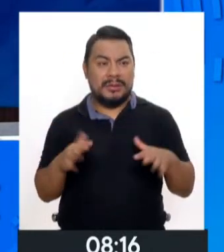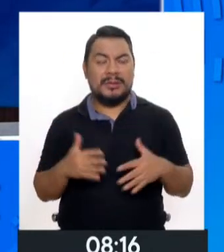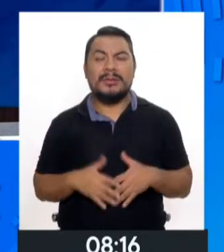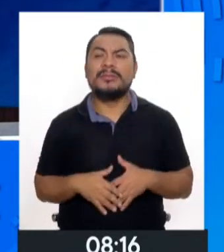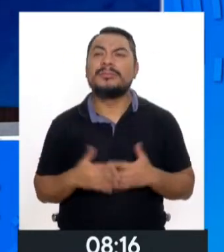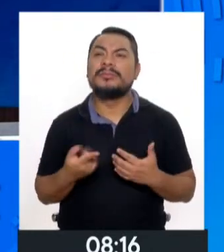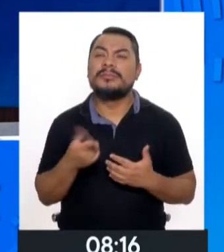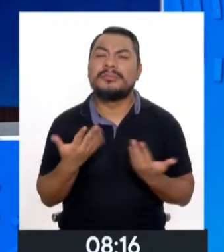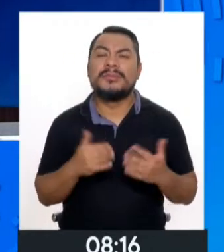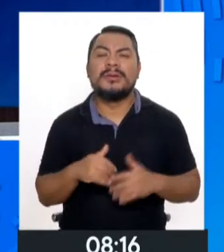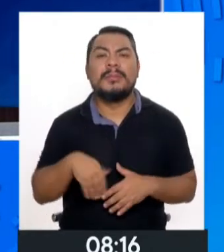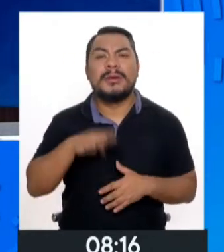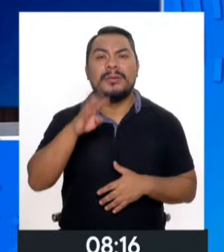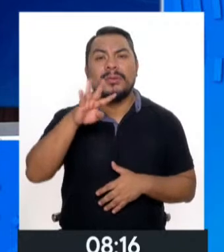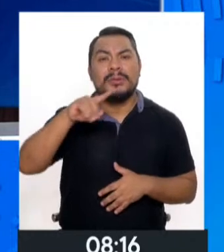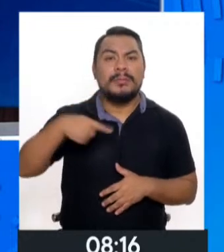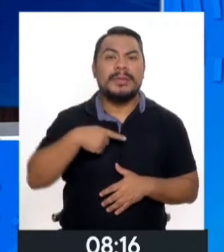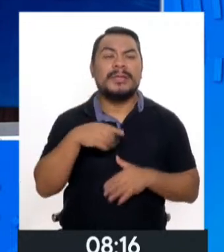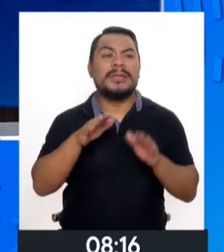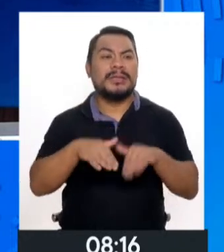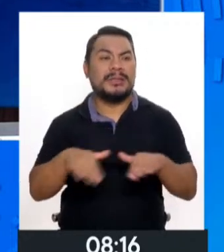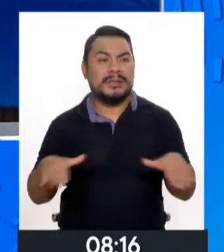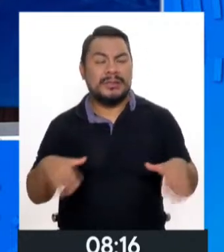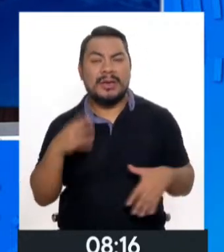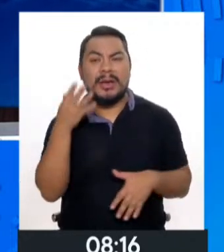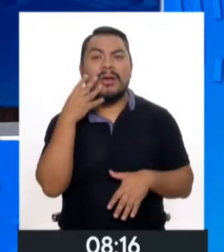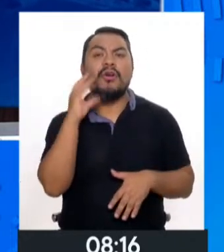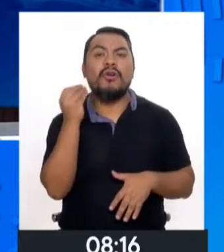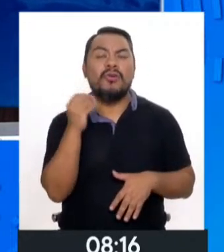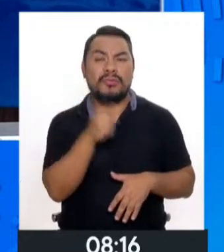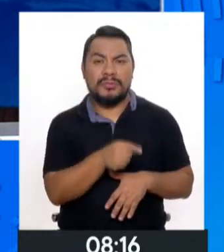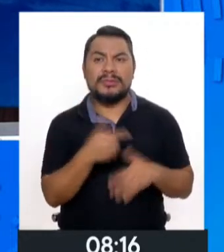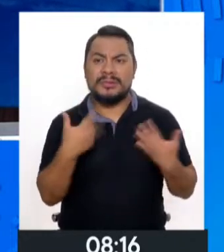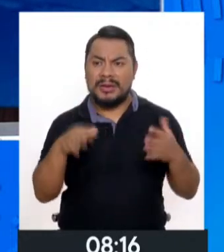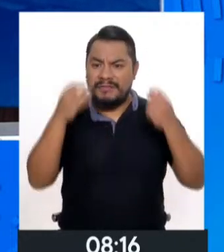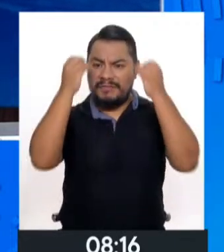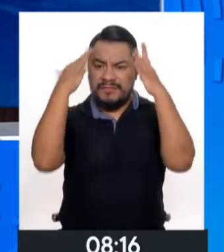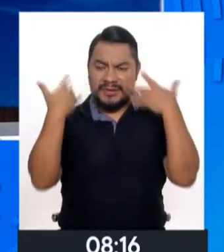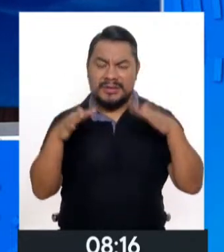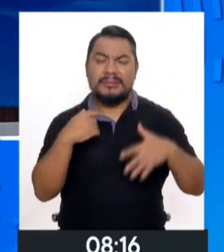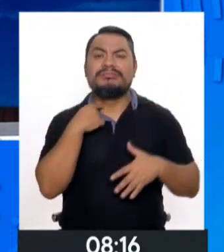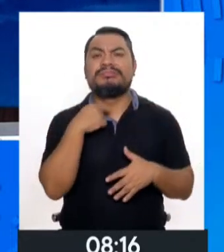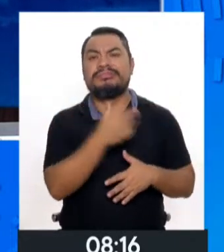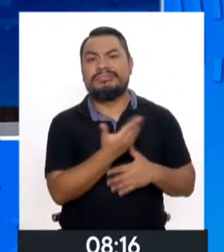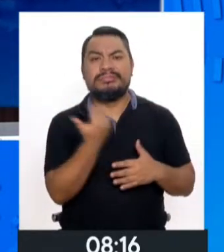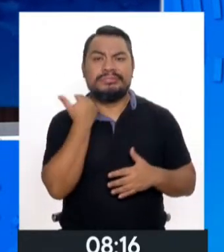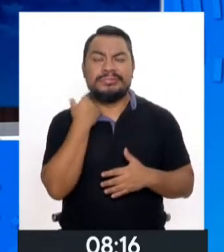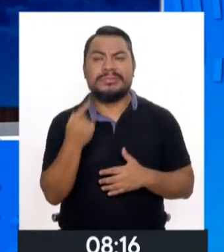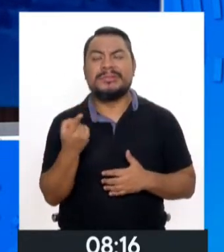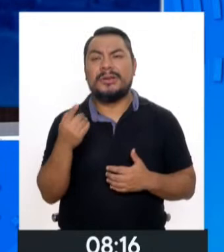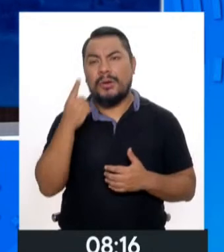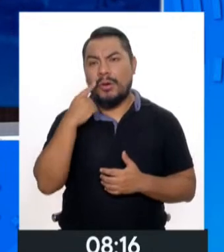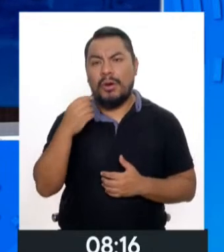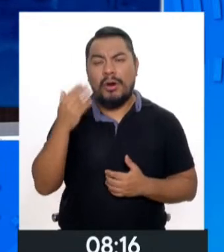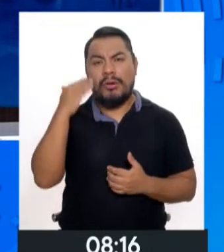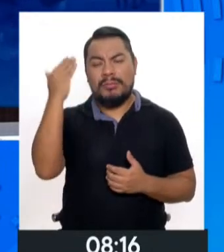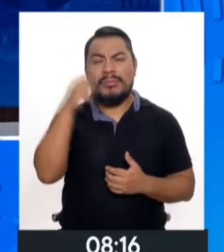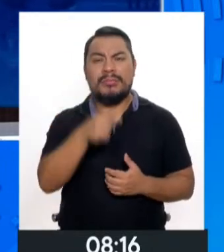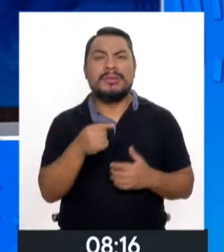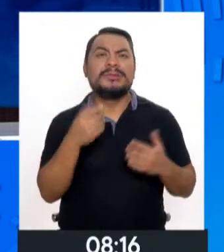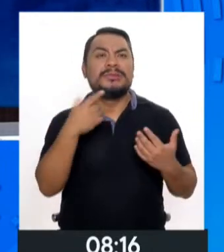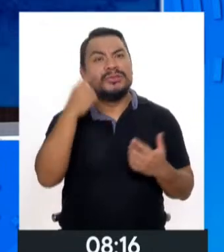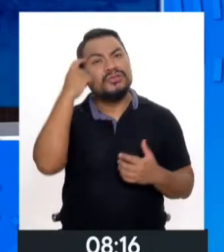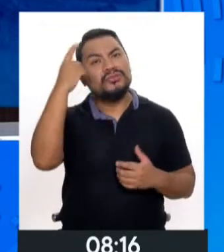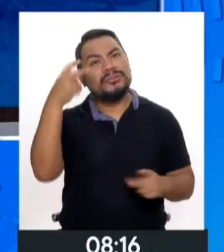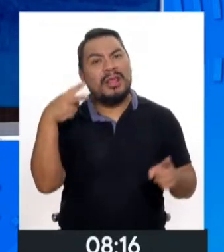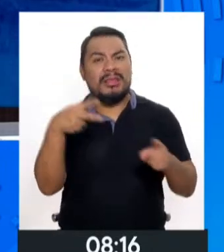Estamos hablando de más de 4.000 niñas, adolescentes, que se han visto afectadas y sus sueños, su futuro se ha visto truncados.